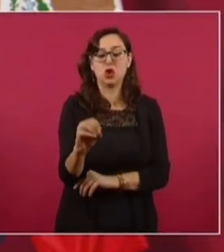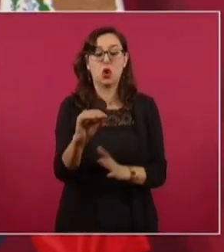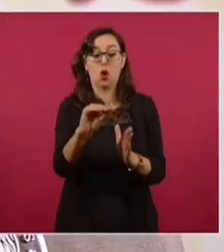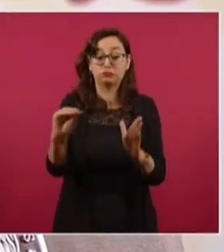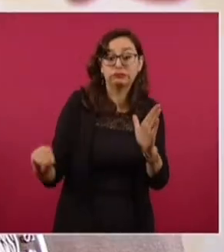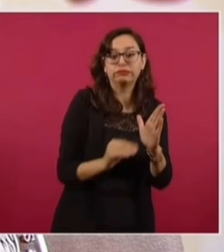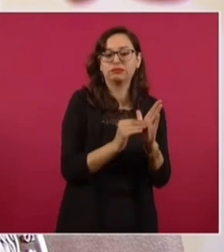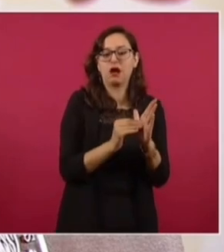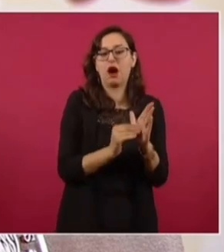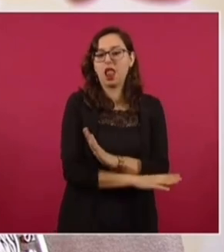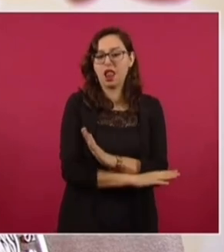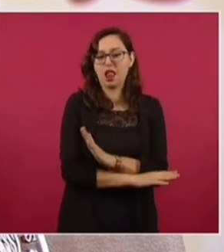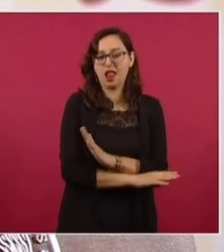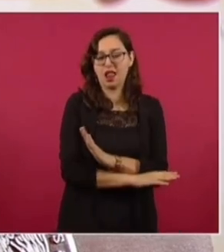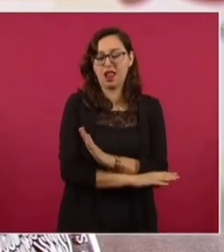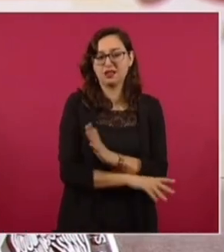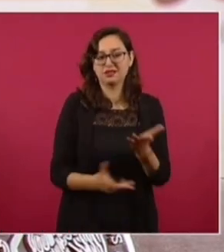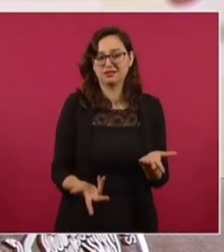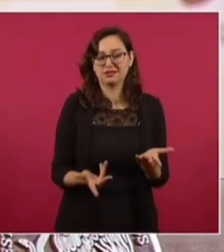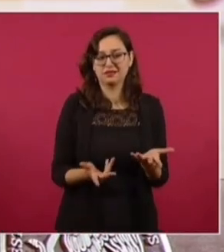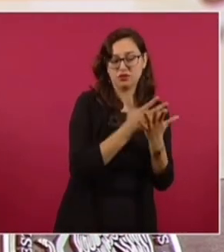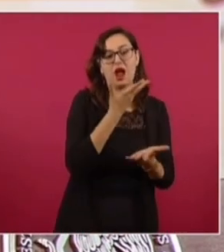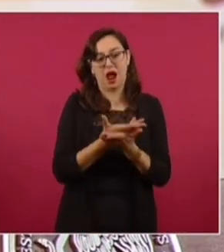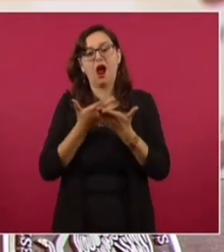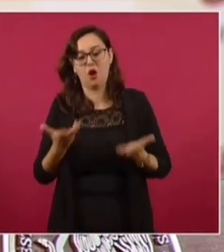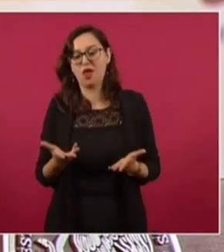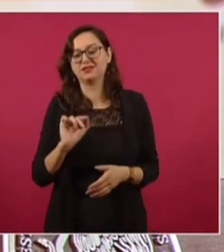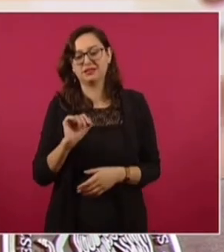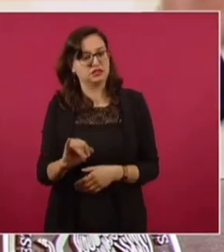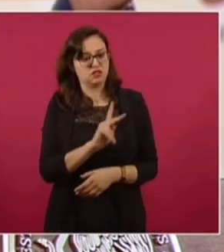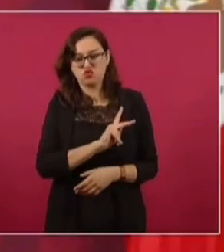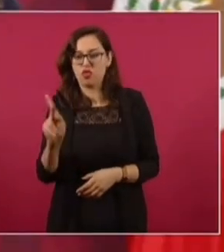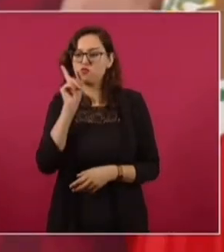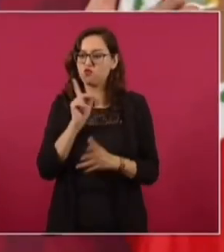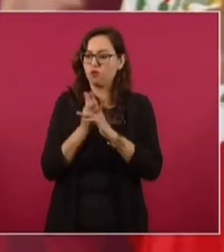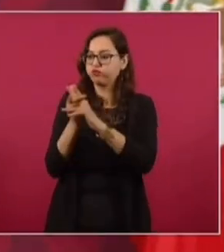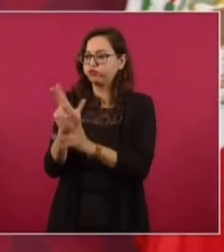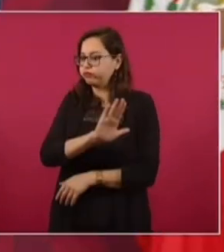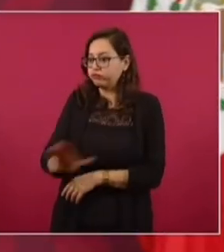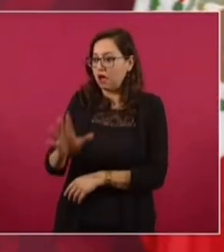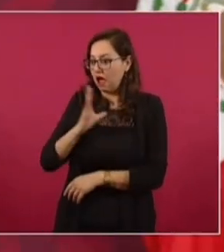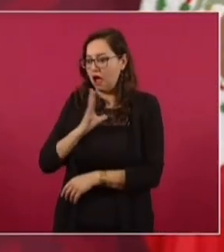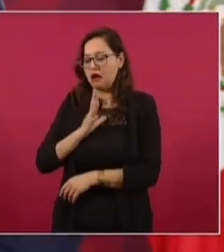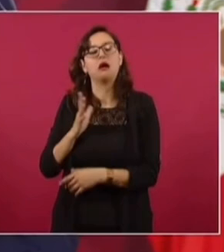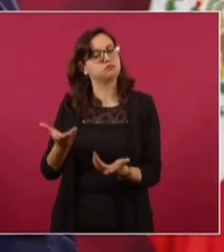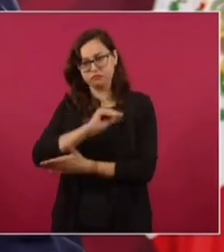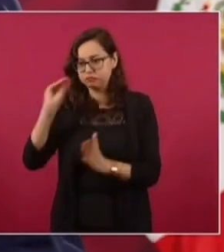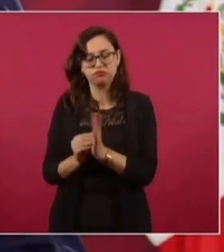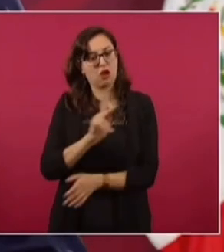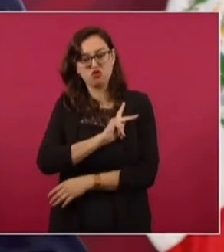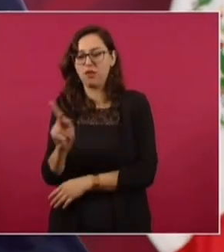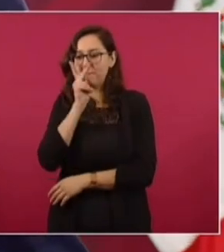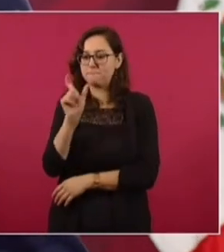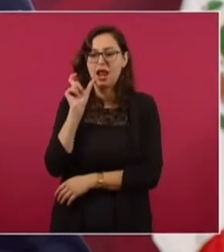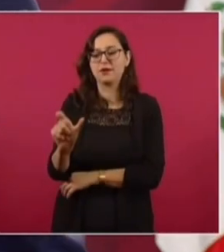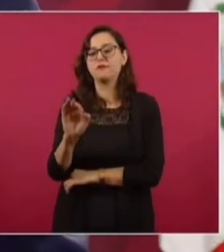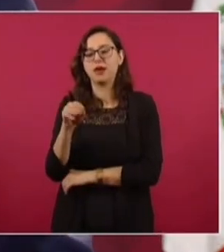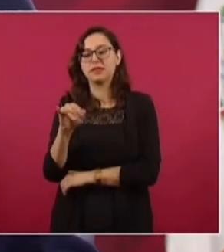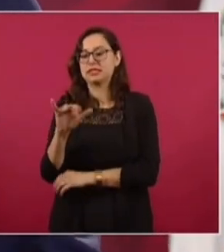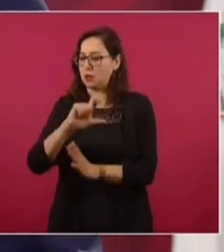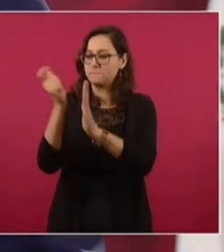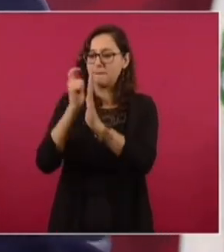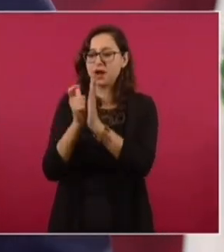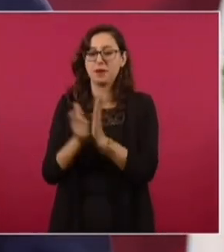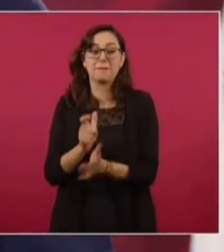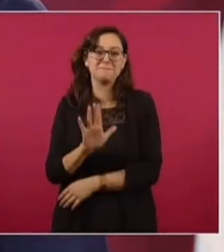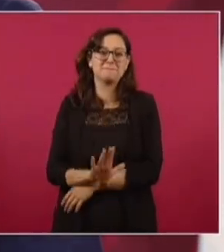con esas características los asesinatos de mujeres. Y a partir de que llegamos se empezó a clasificar, que es también